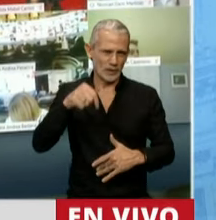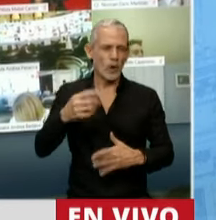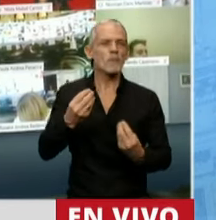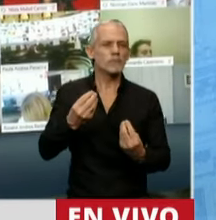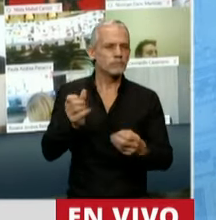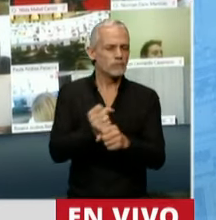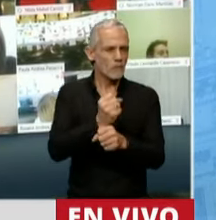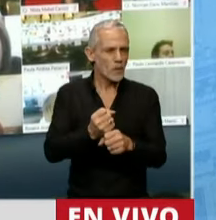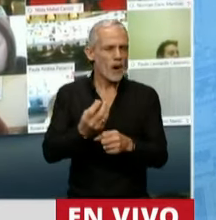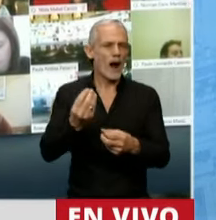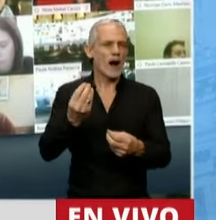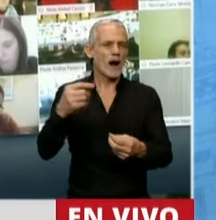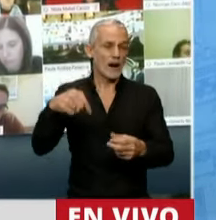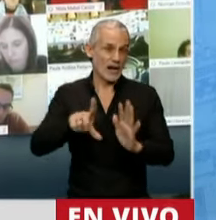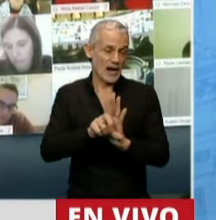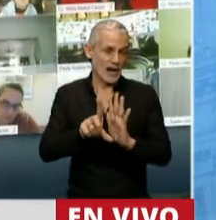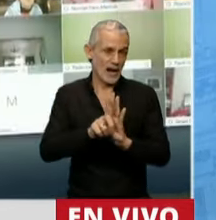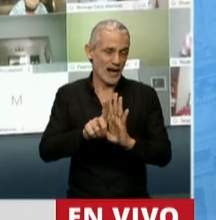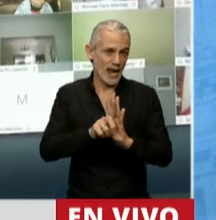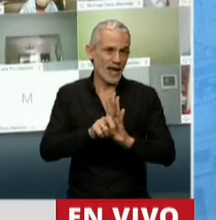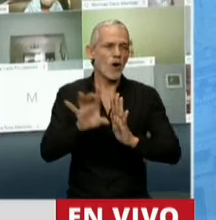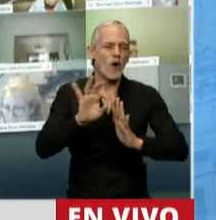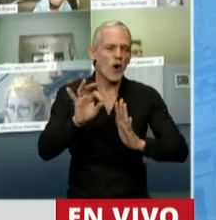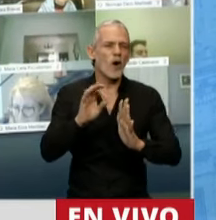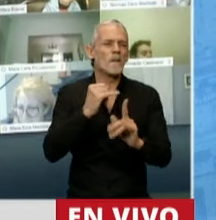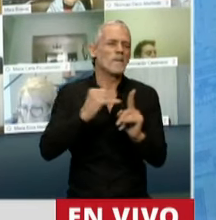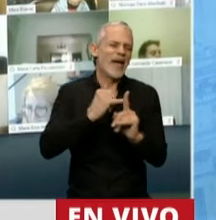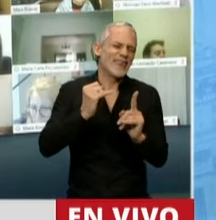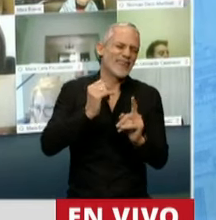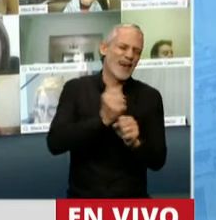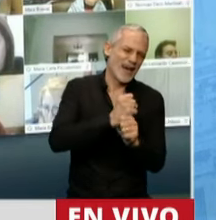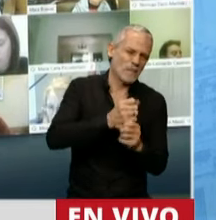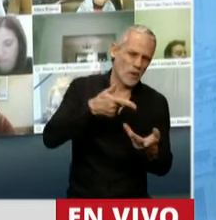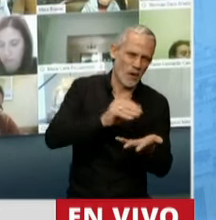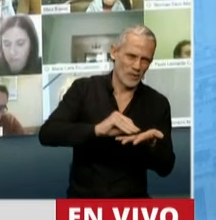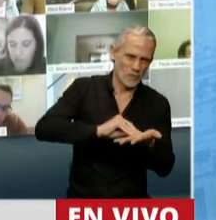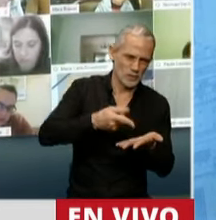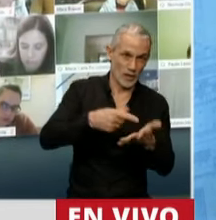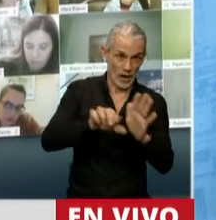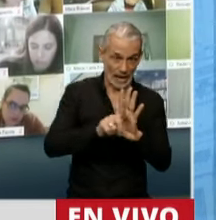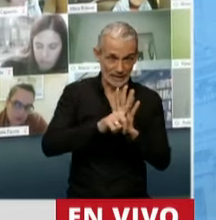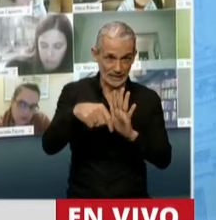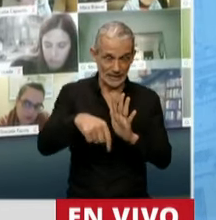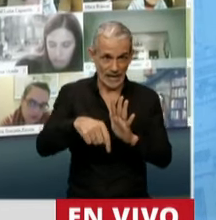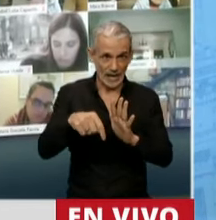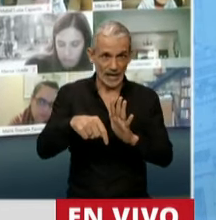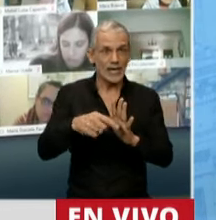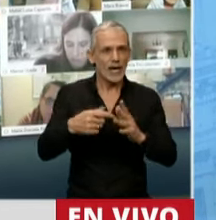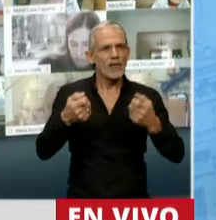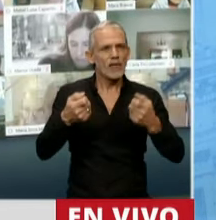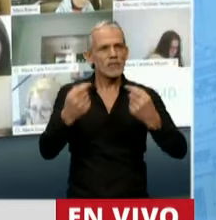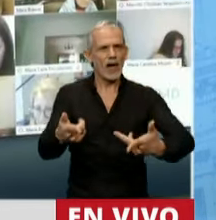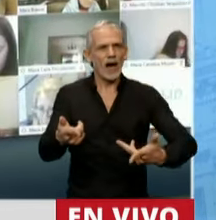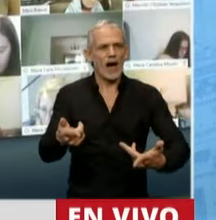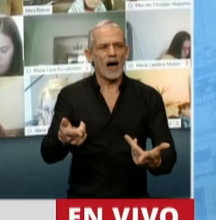sancionado o haberle dado media sanción a esta ley que permita